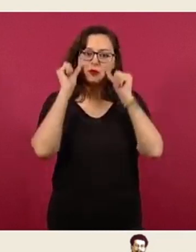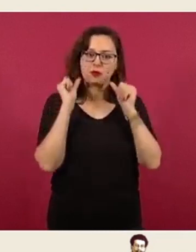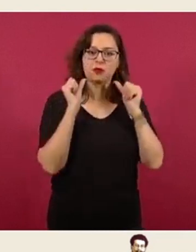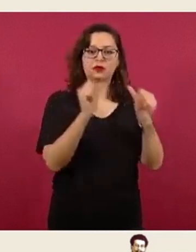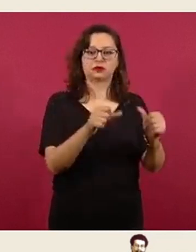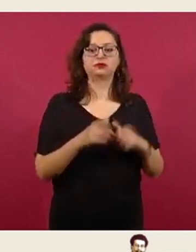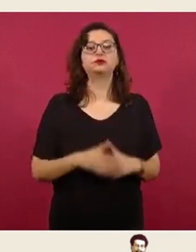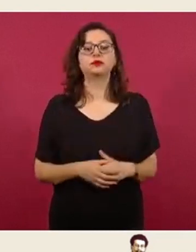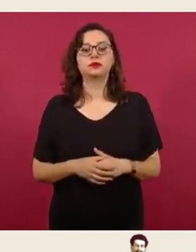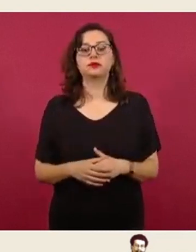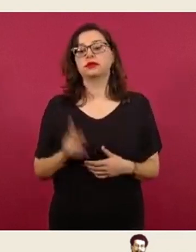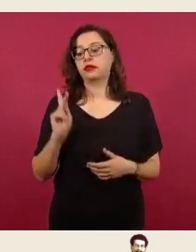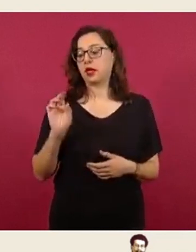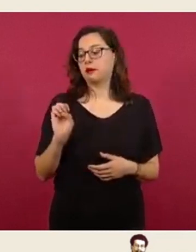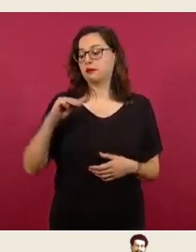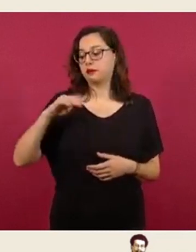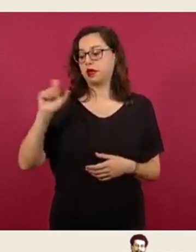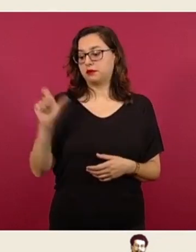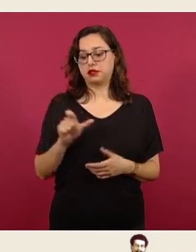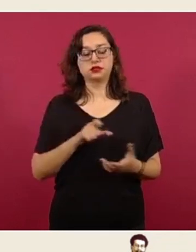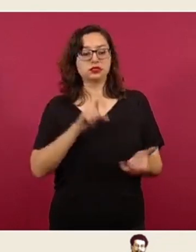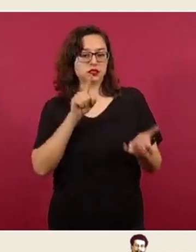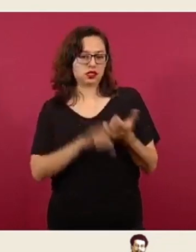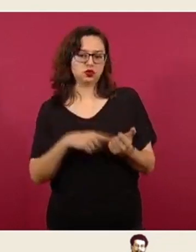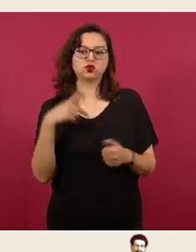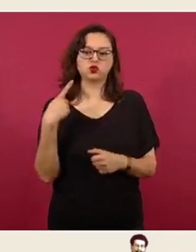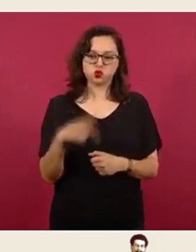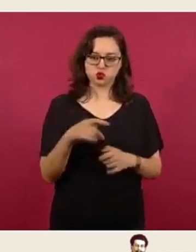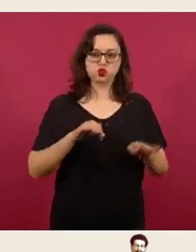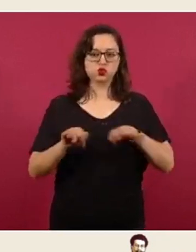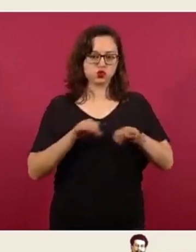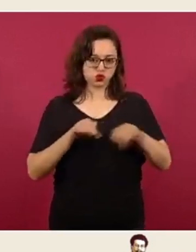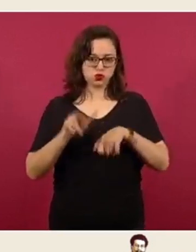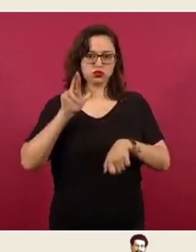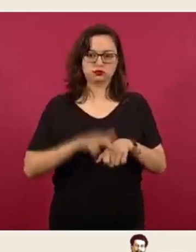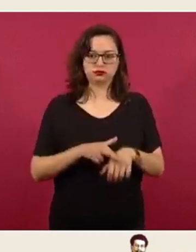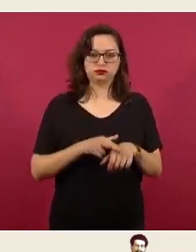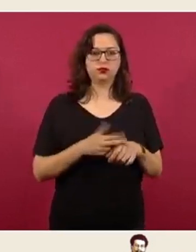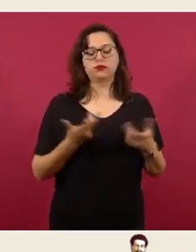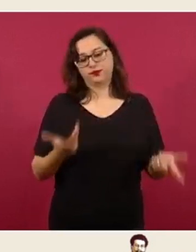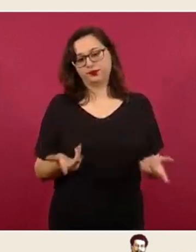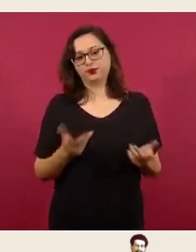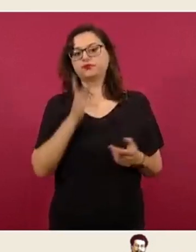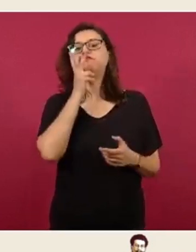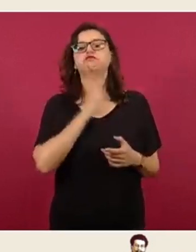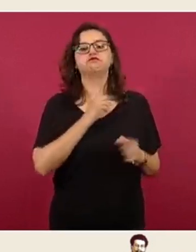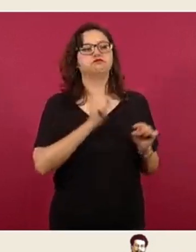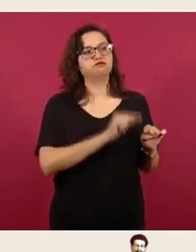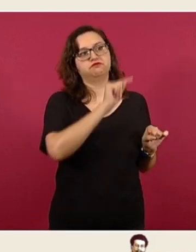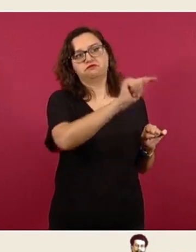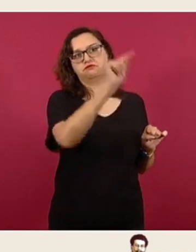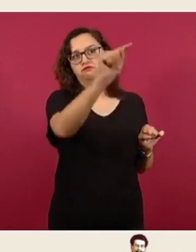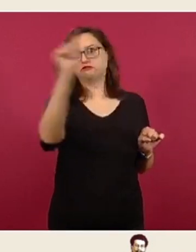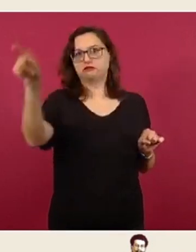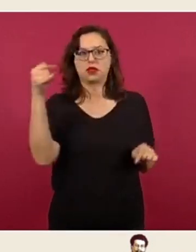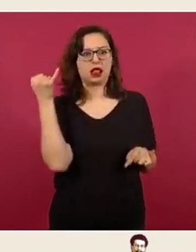Pemex se concentró fundamentalmente en sus unidades, las plataformas petroleras, que son también uno de los